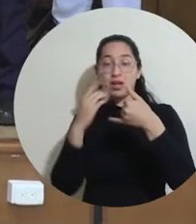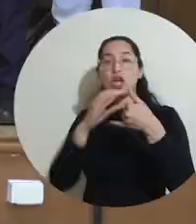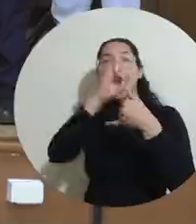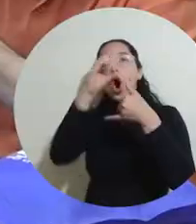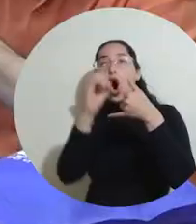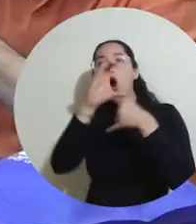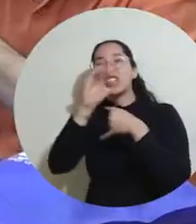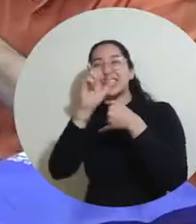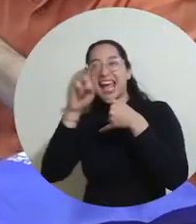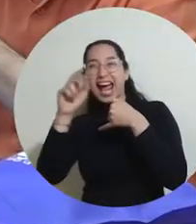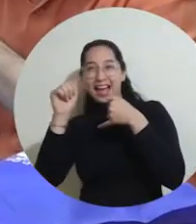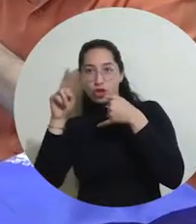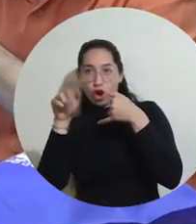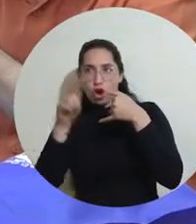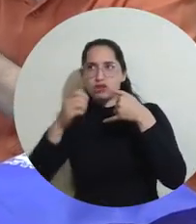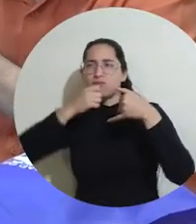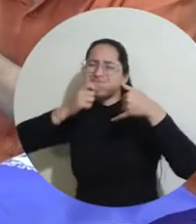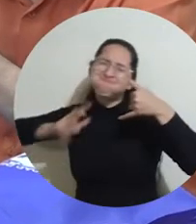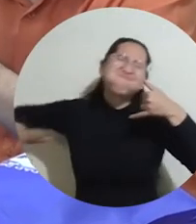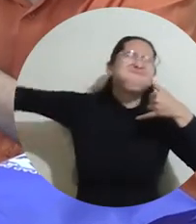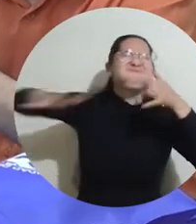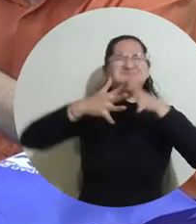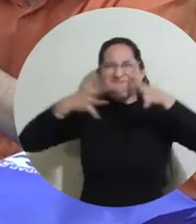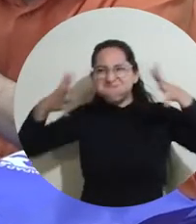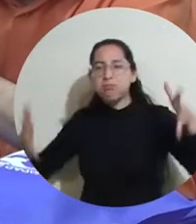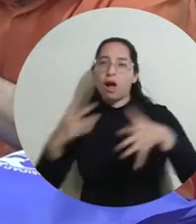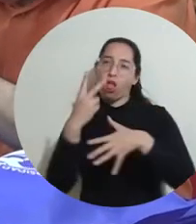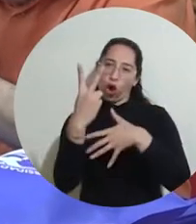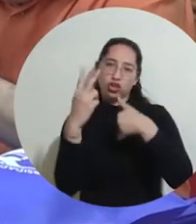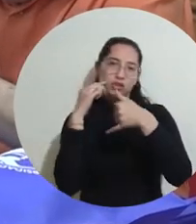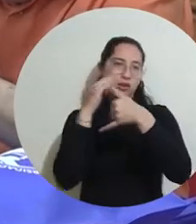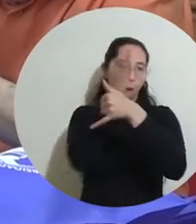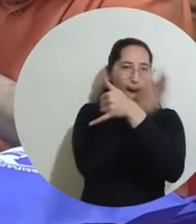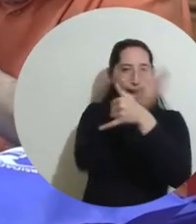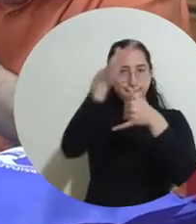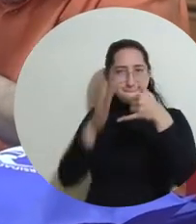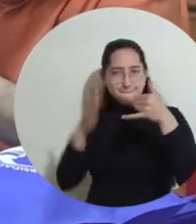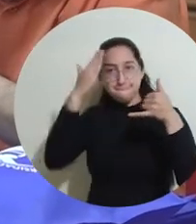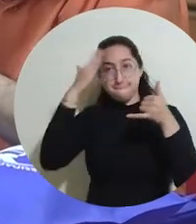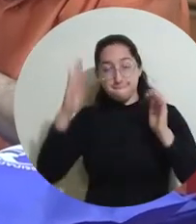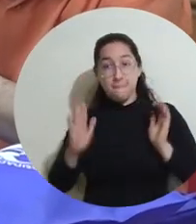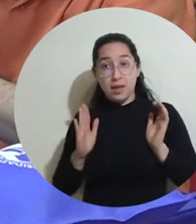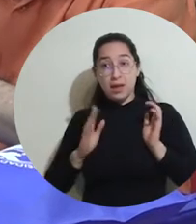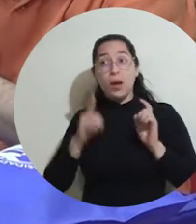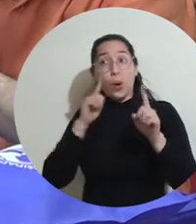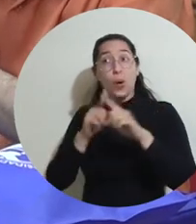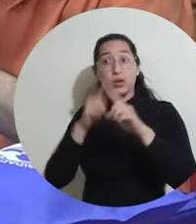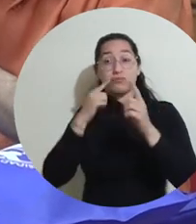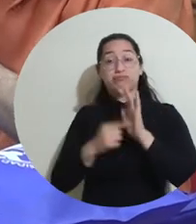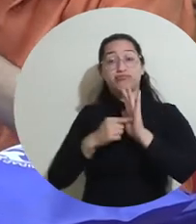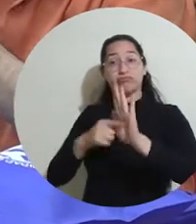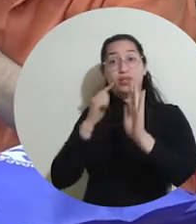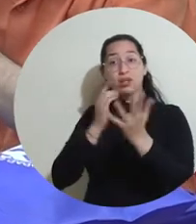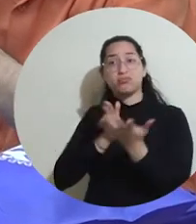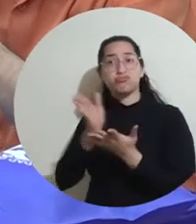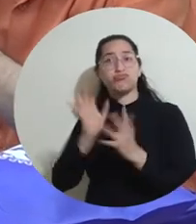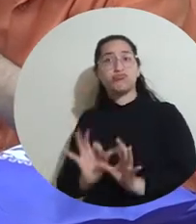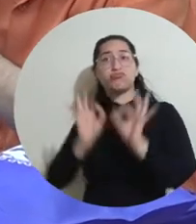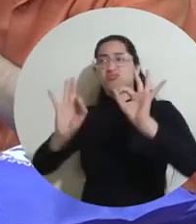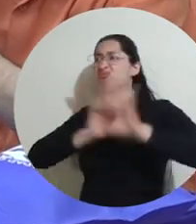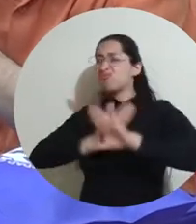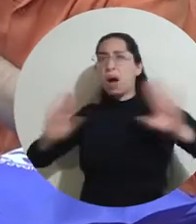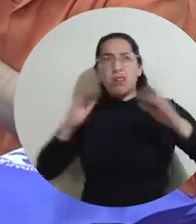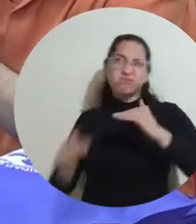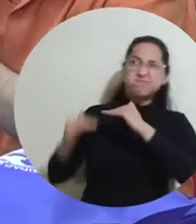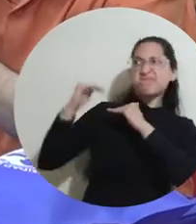océanos. Tratar de aprovechar este camino hacia la acreditación de alta calidad para no solamente dar fe de que es un programa de buen nivel,